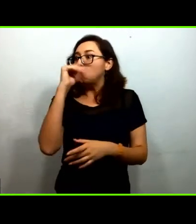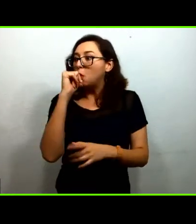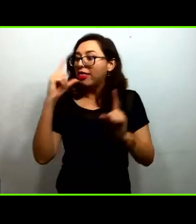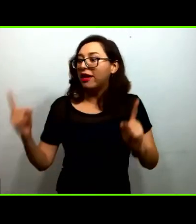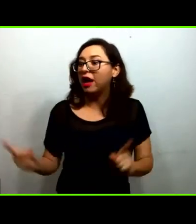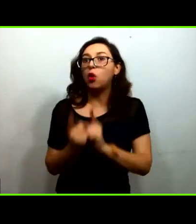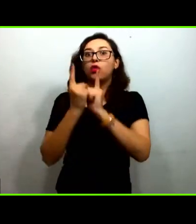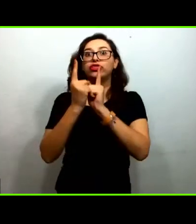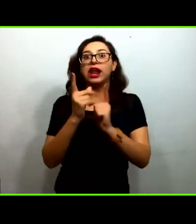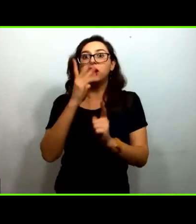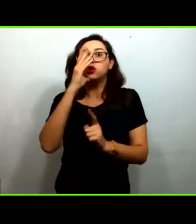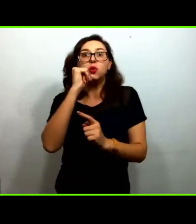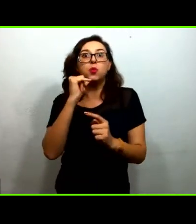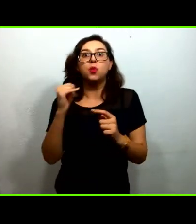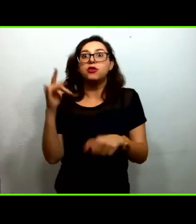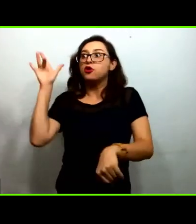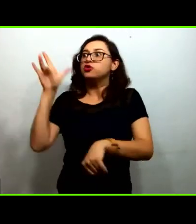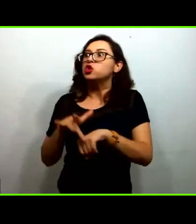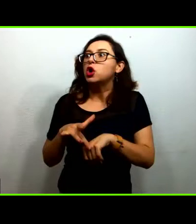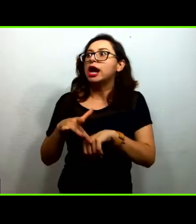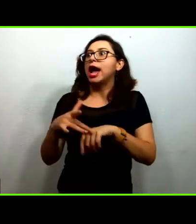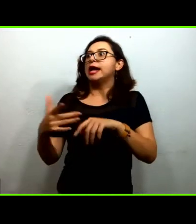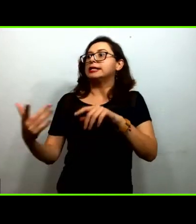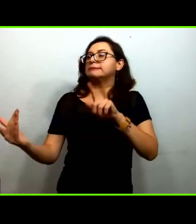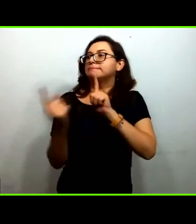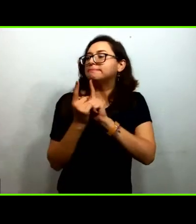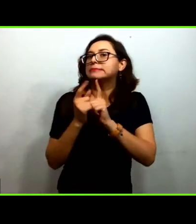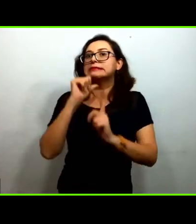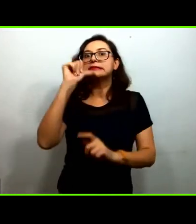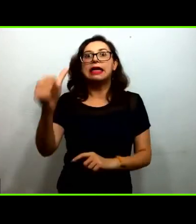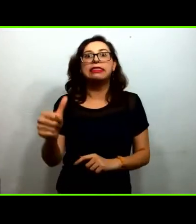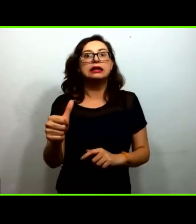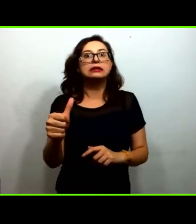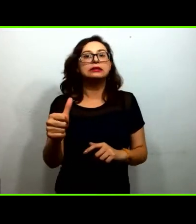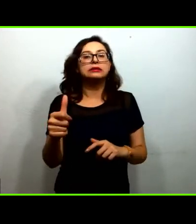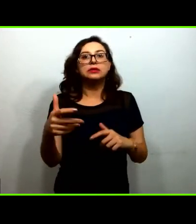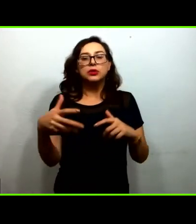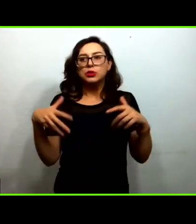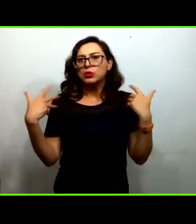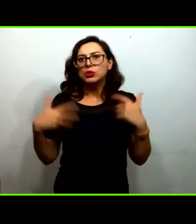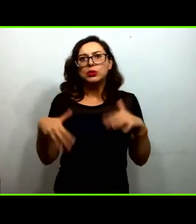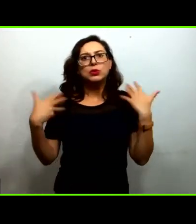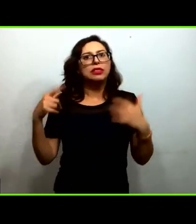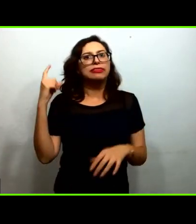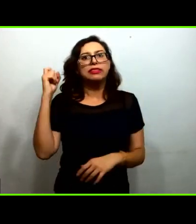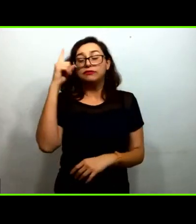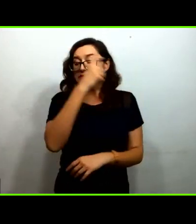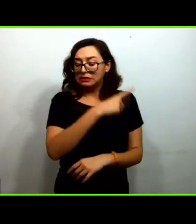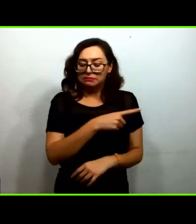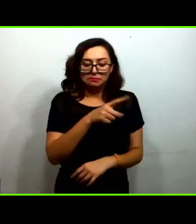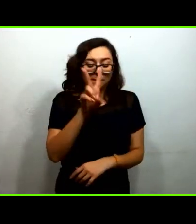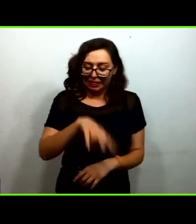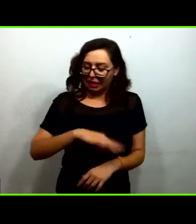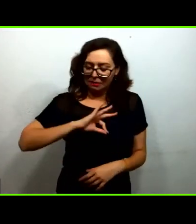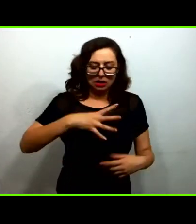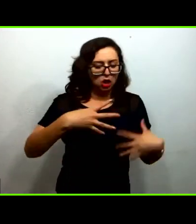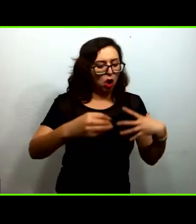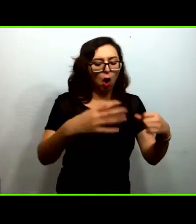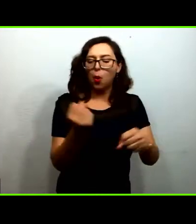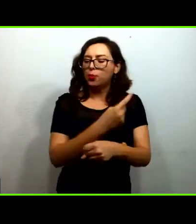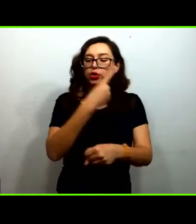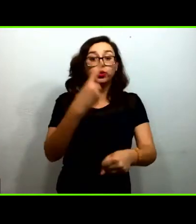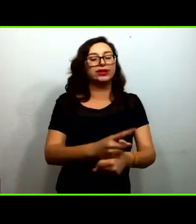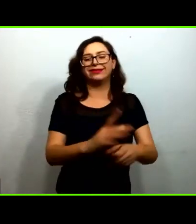puede hablar de COVID como una oportunidad es una tragedia antes de todo pero yo creo que